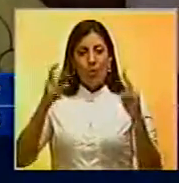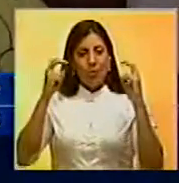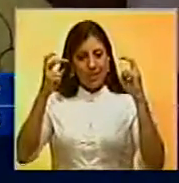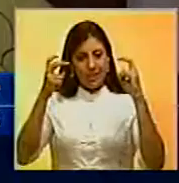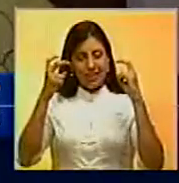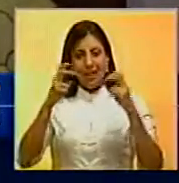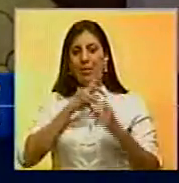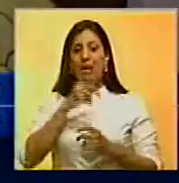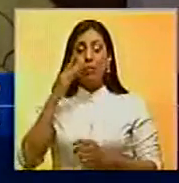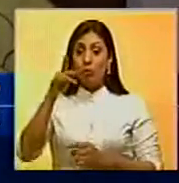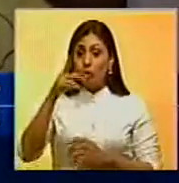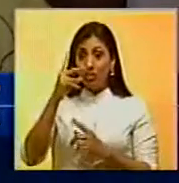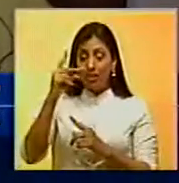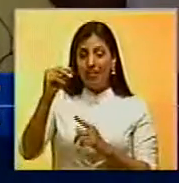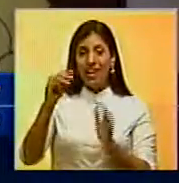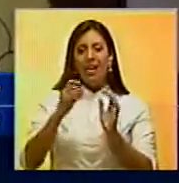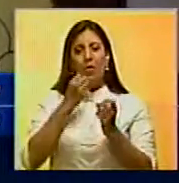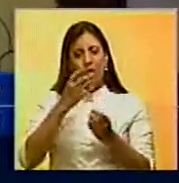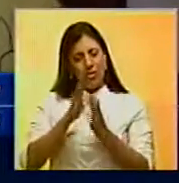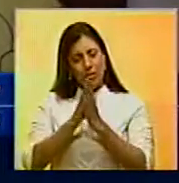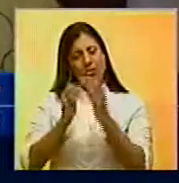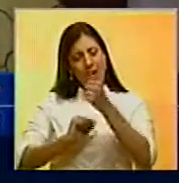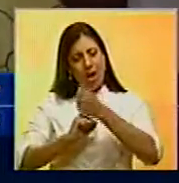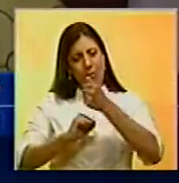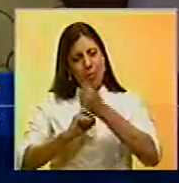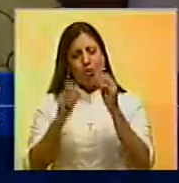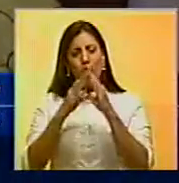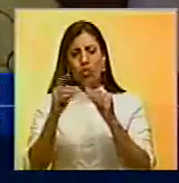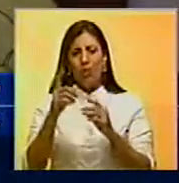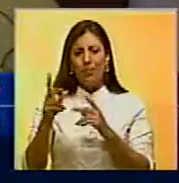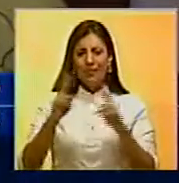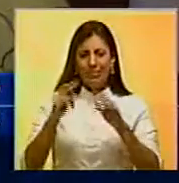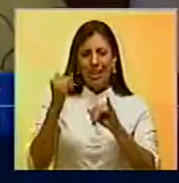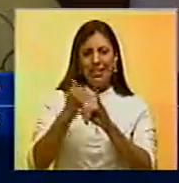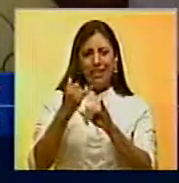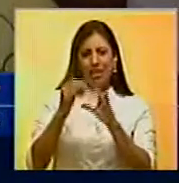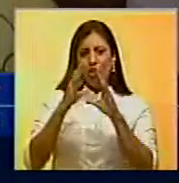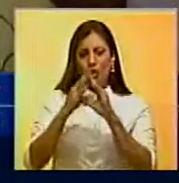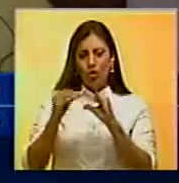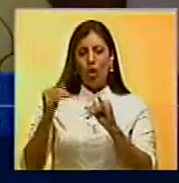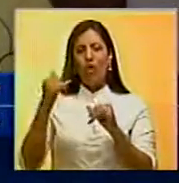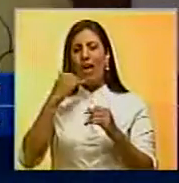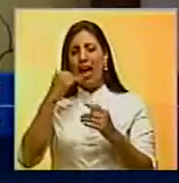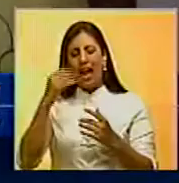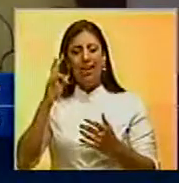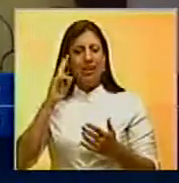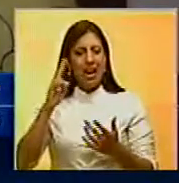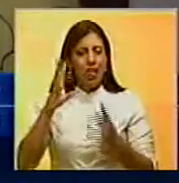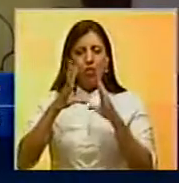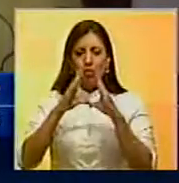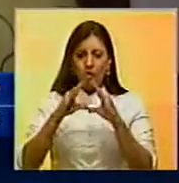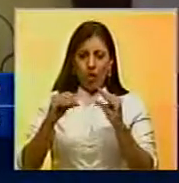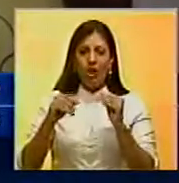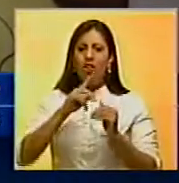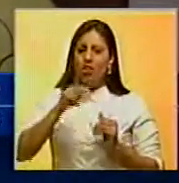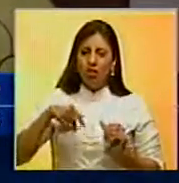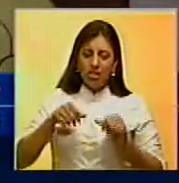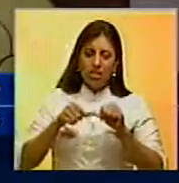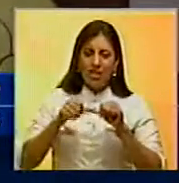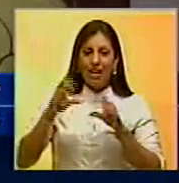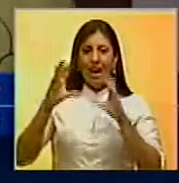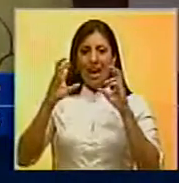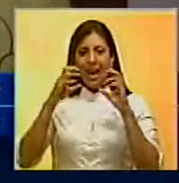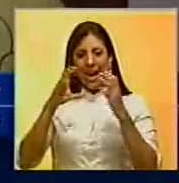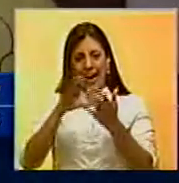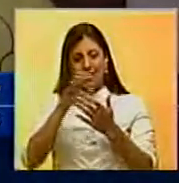promocional. Se llama Si Tú Te Vas, está buenísimo. Le pedimos que nos apoyen por todas las redes sociales, por todas las emisoras radiales. Y de igual forma seguimos cantando también